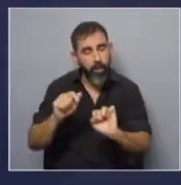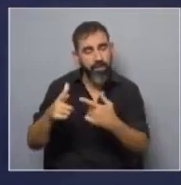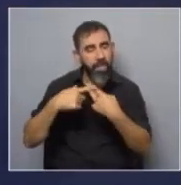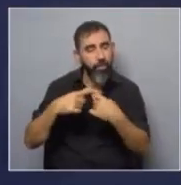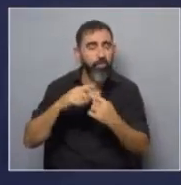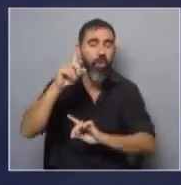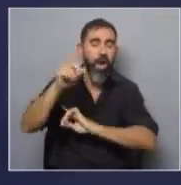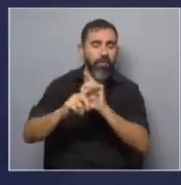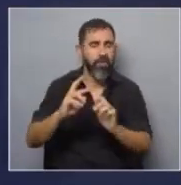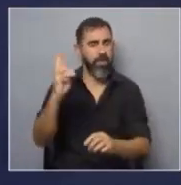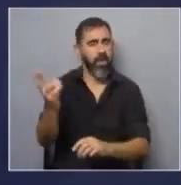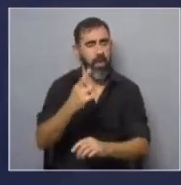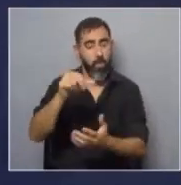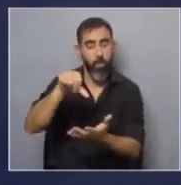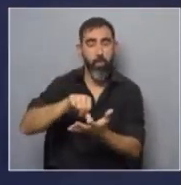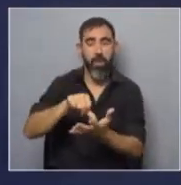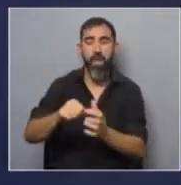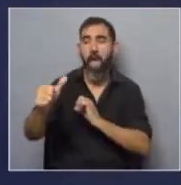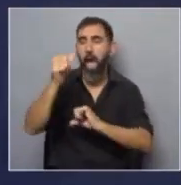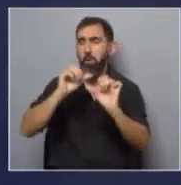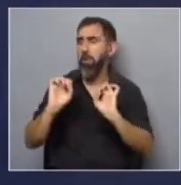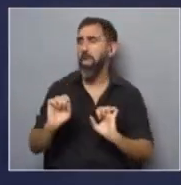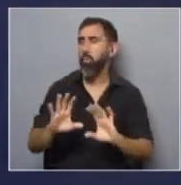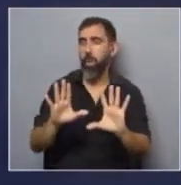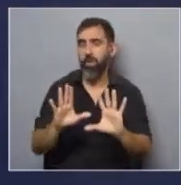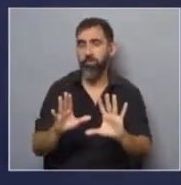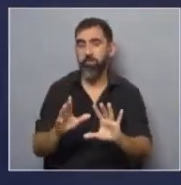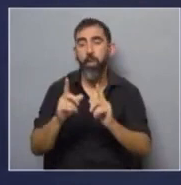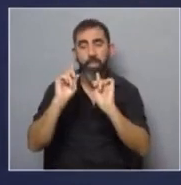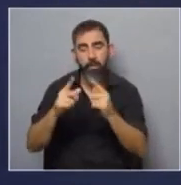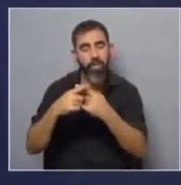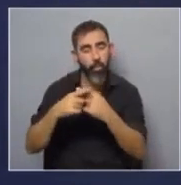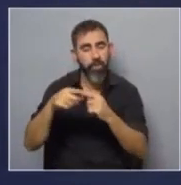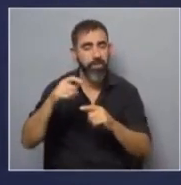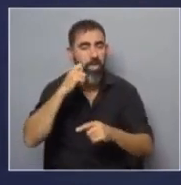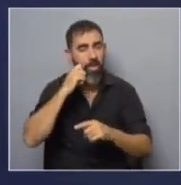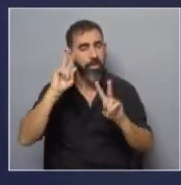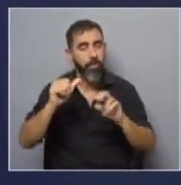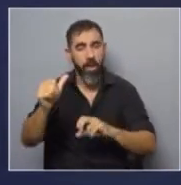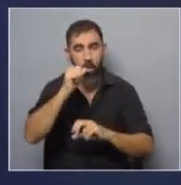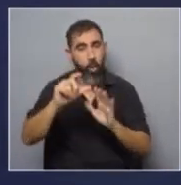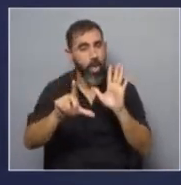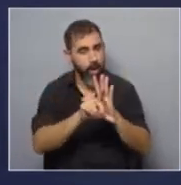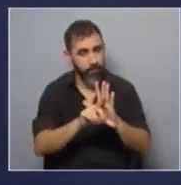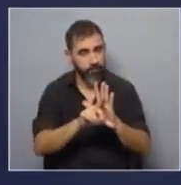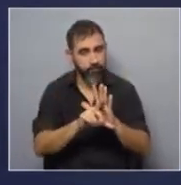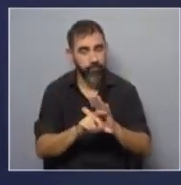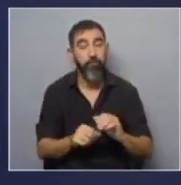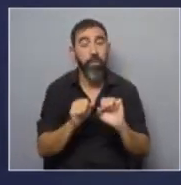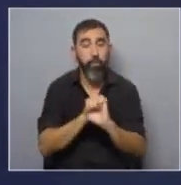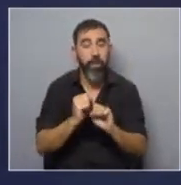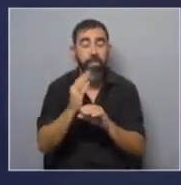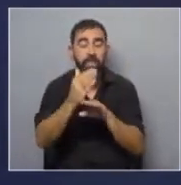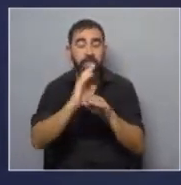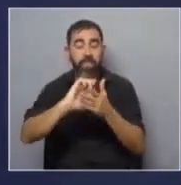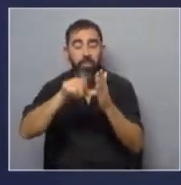rara en un país que ve el alcohol tan naturalizado, pero creo que debería darse esa discusión. Así varias cosas para poder atrasar la edad